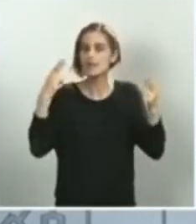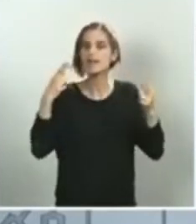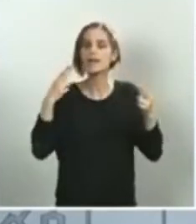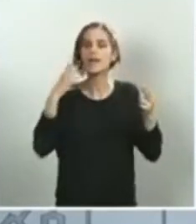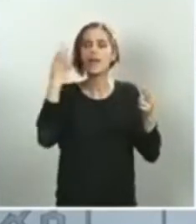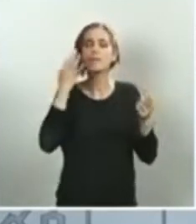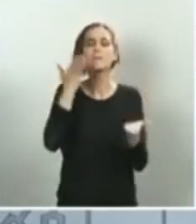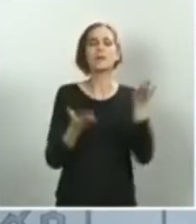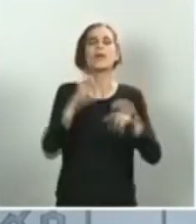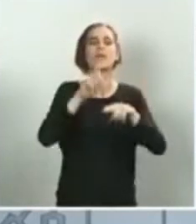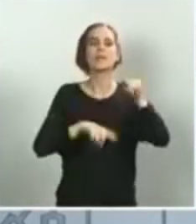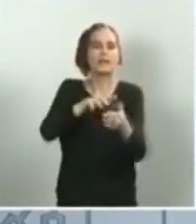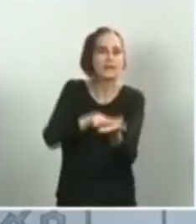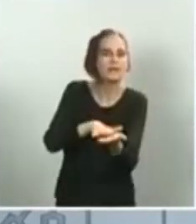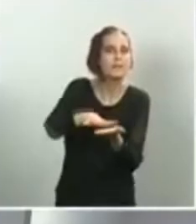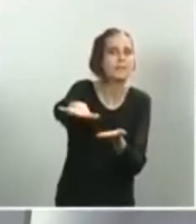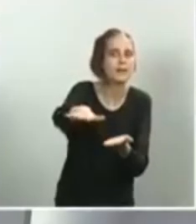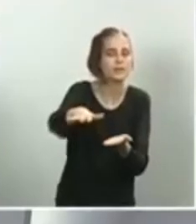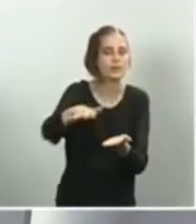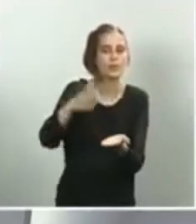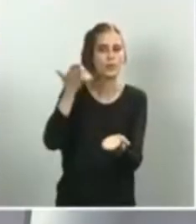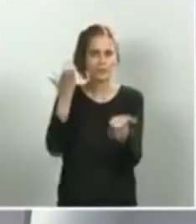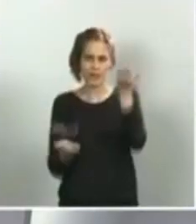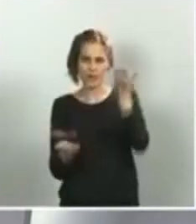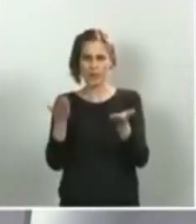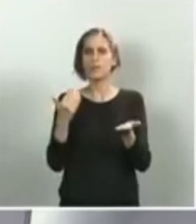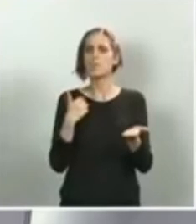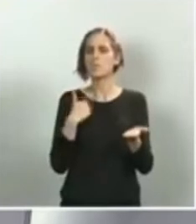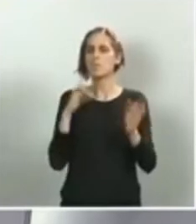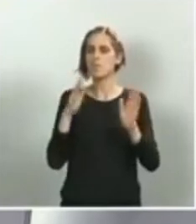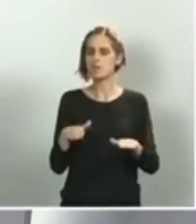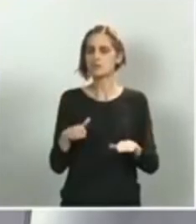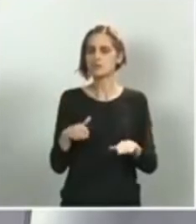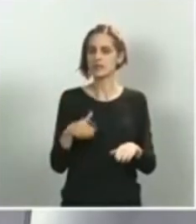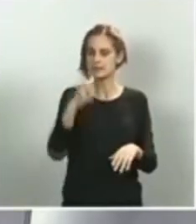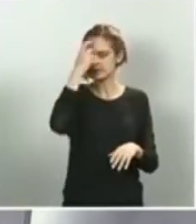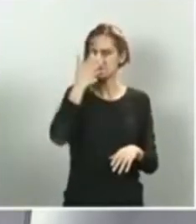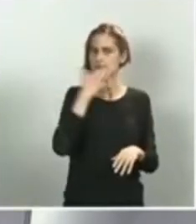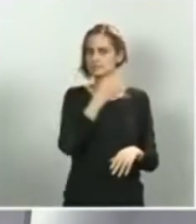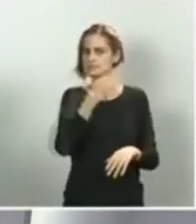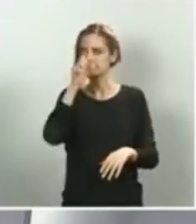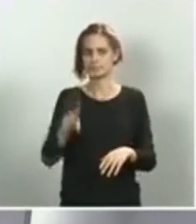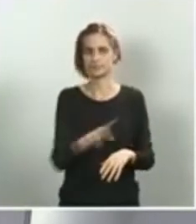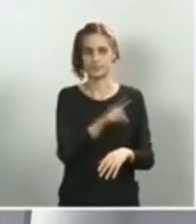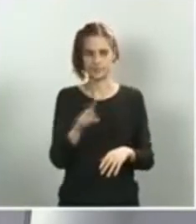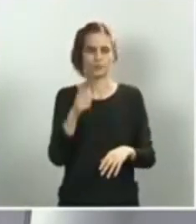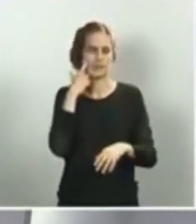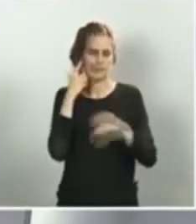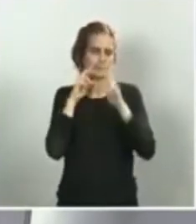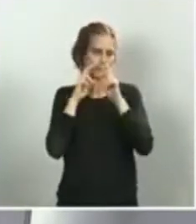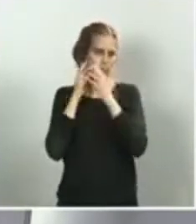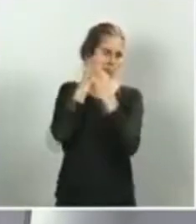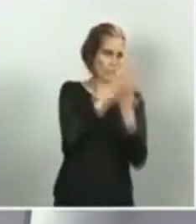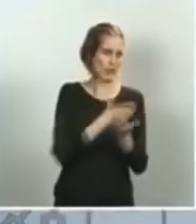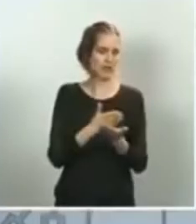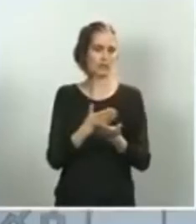su valoración, para afinar estas propuestas políticas. Las estudiaremos y ya sacaremos nuestras propias conclusiones que en